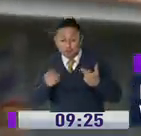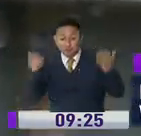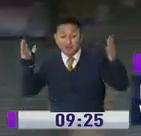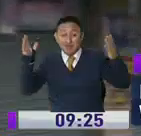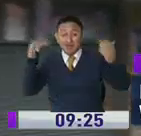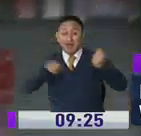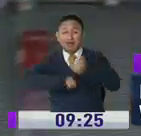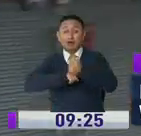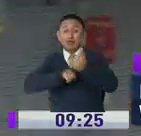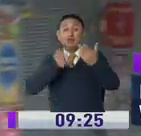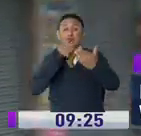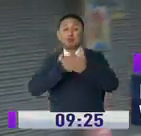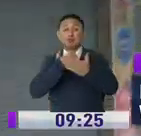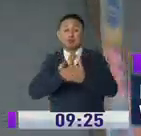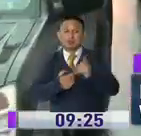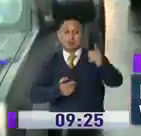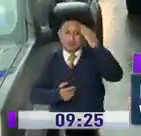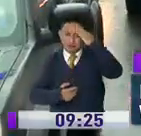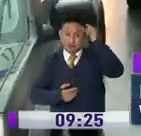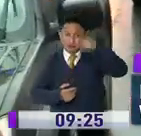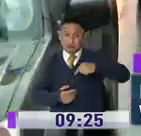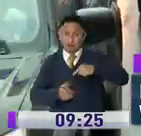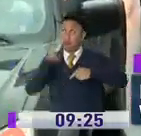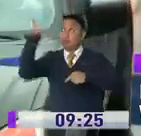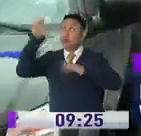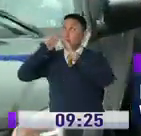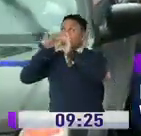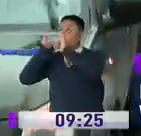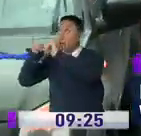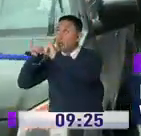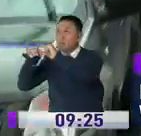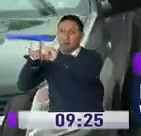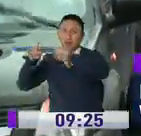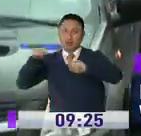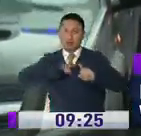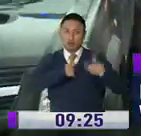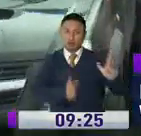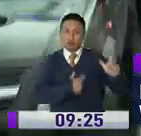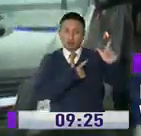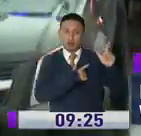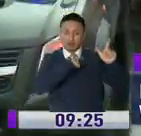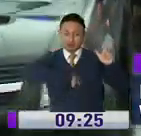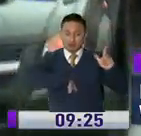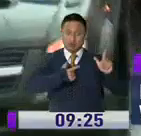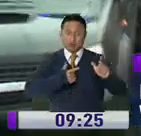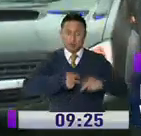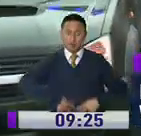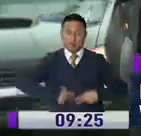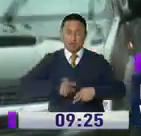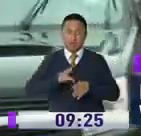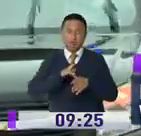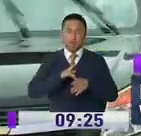brindarles apoyo. Ellos saben que si bien deben permanecer en casa, los uniformados están arriesgando su vida.